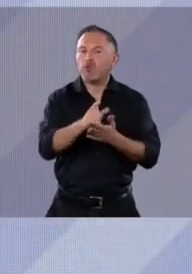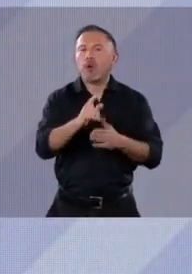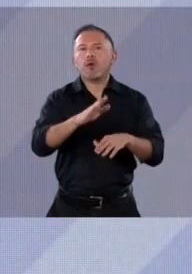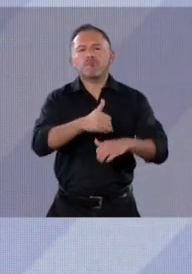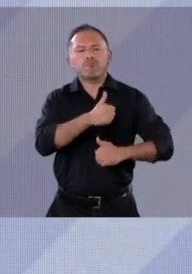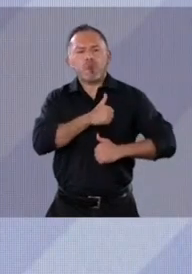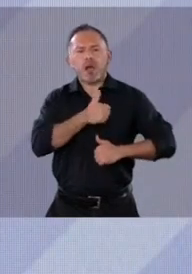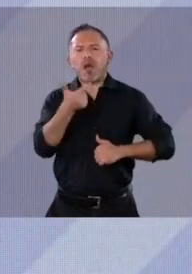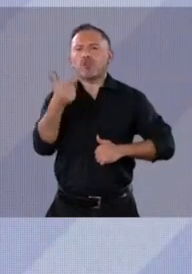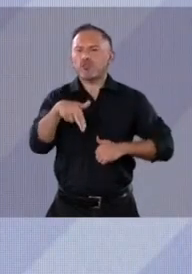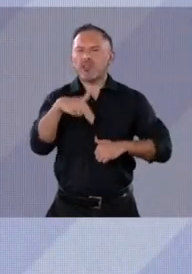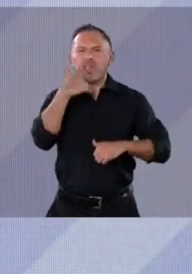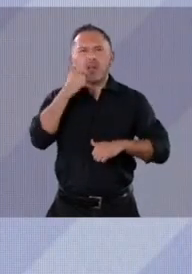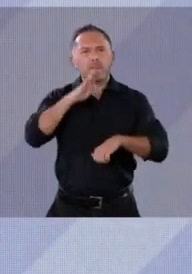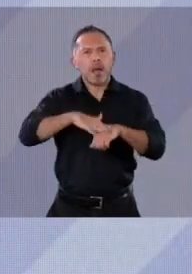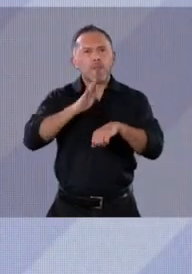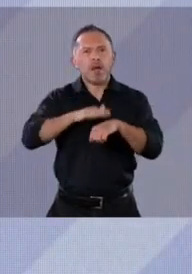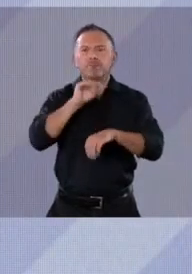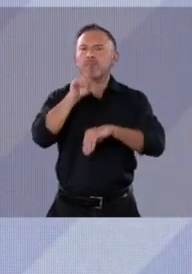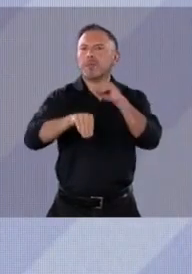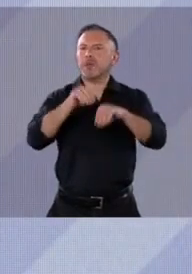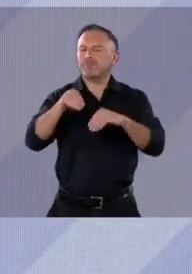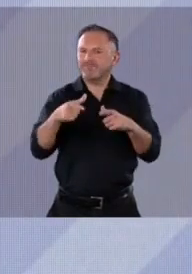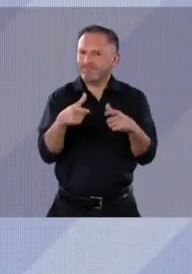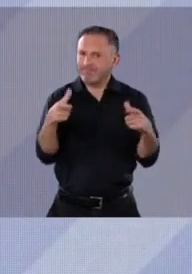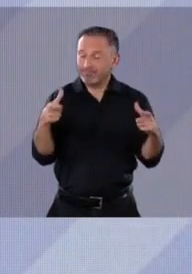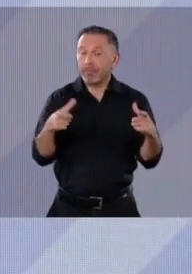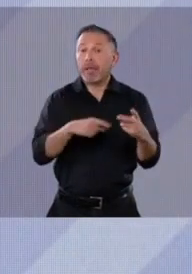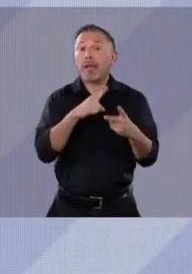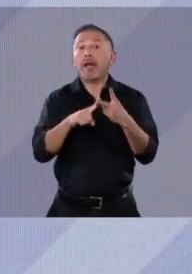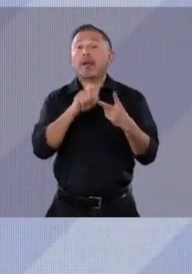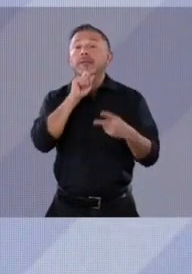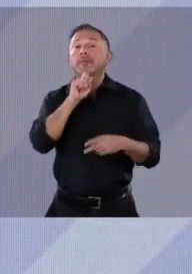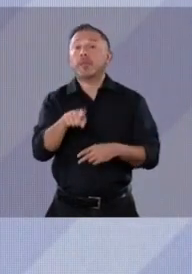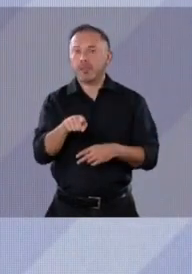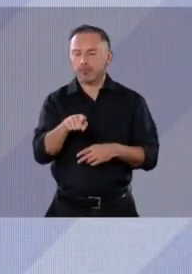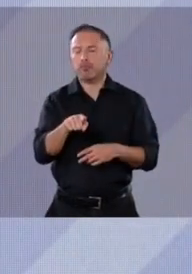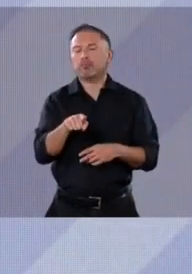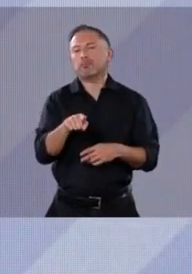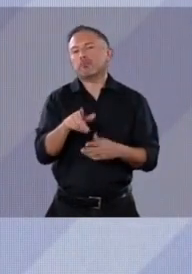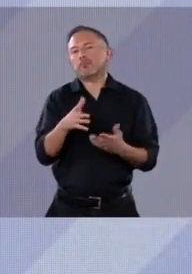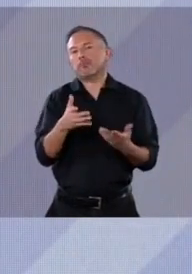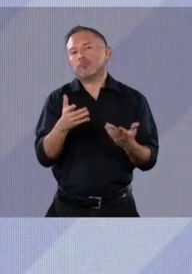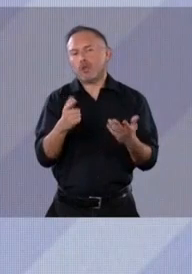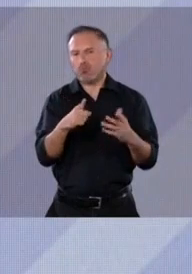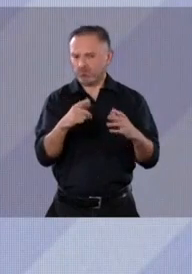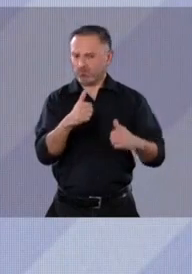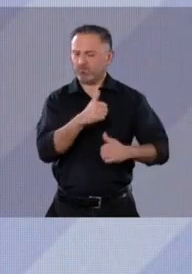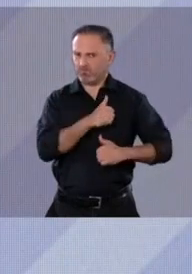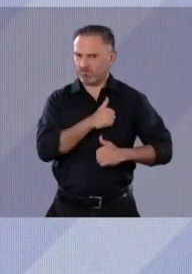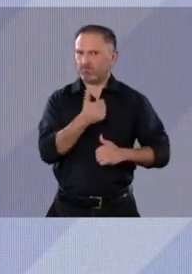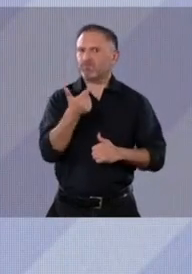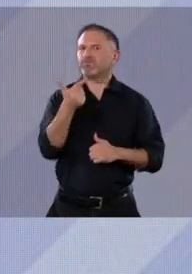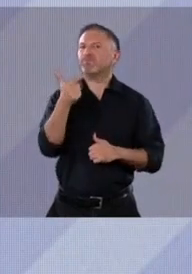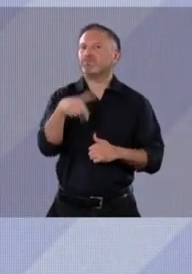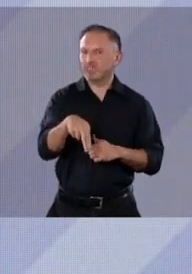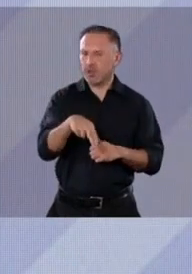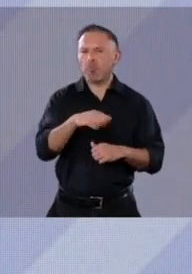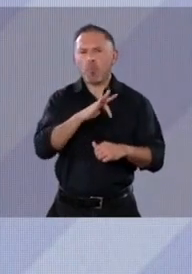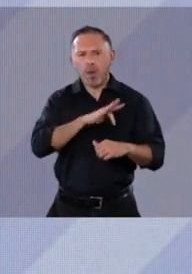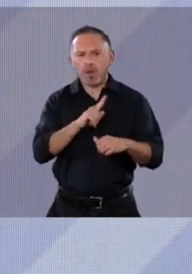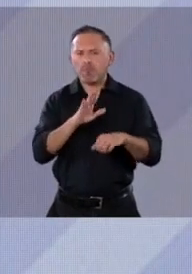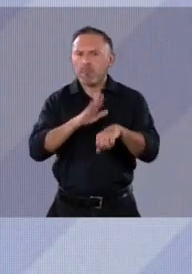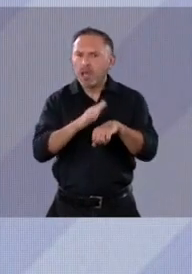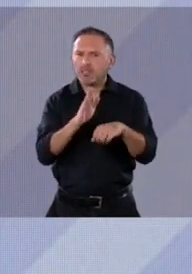consolidar la institución de la Guardia Nacional. Además, vamos a hacer que sea una institución todavía de mayor proximidad